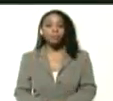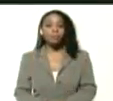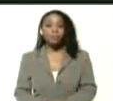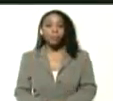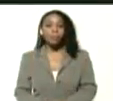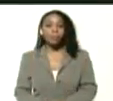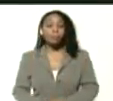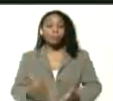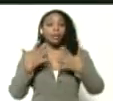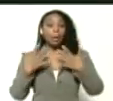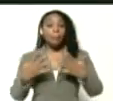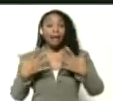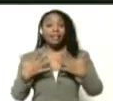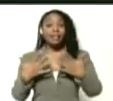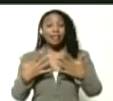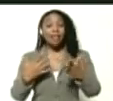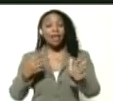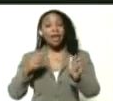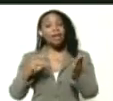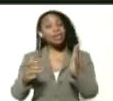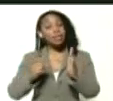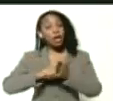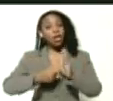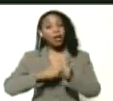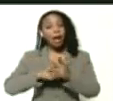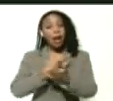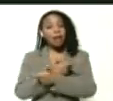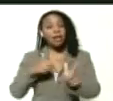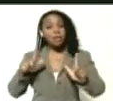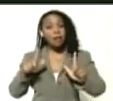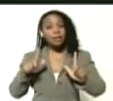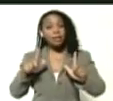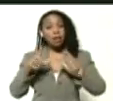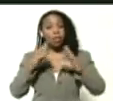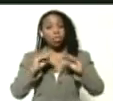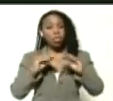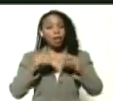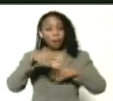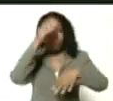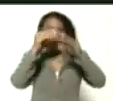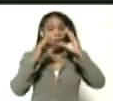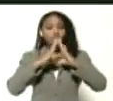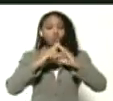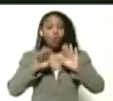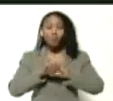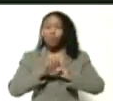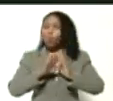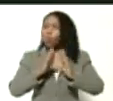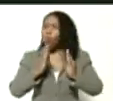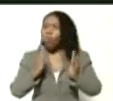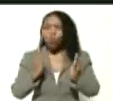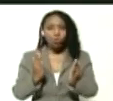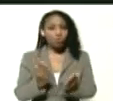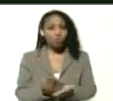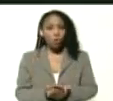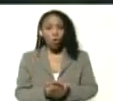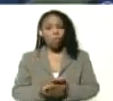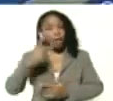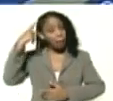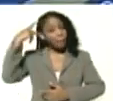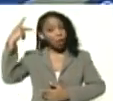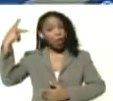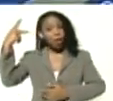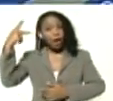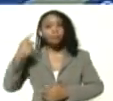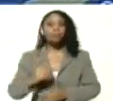Emergencia de tecnologías libres, blandas de aprendizaje. Todo un mundo, todo un mundo de la pedagogía